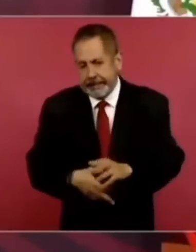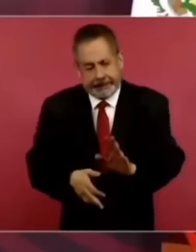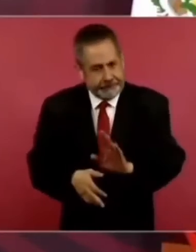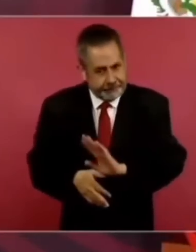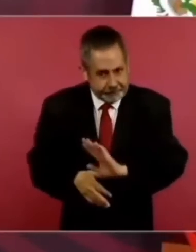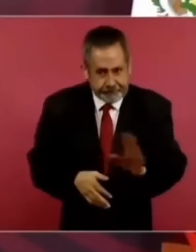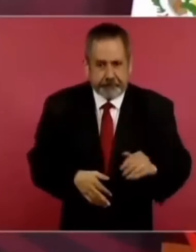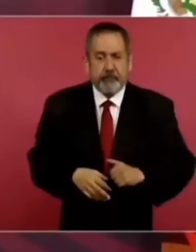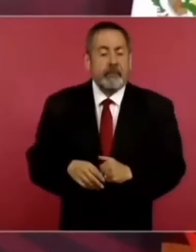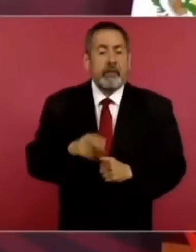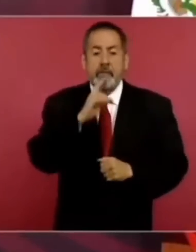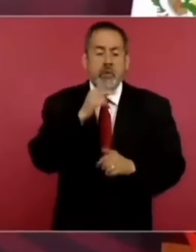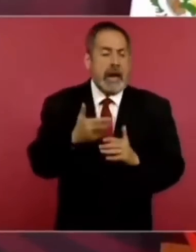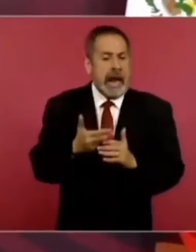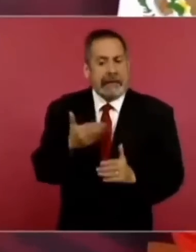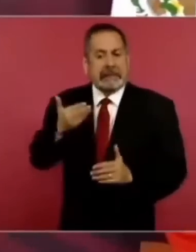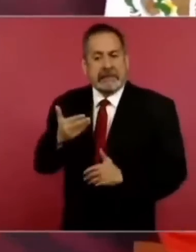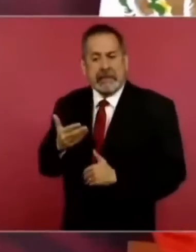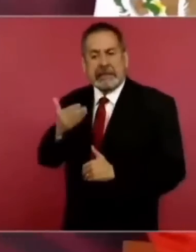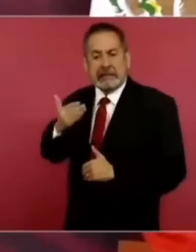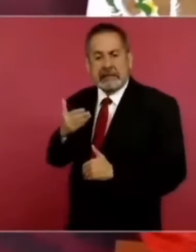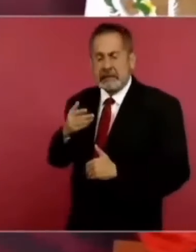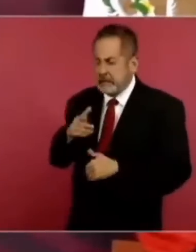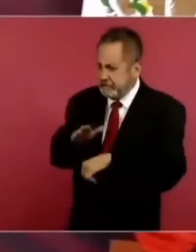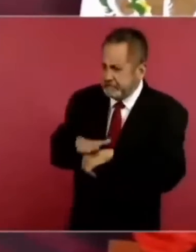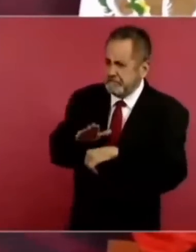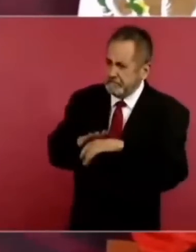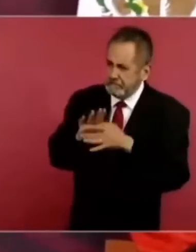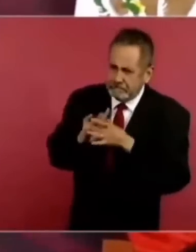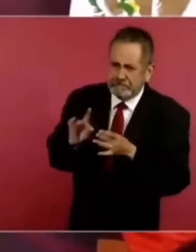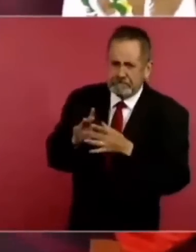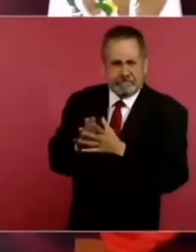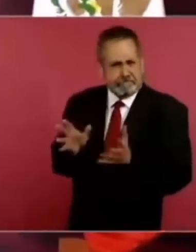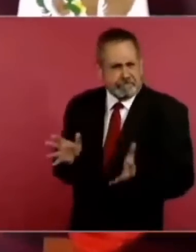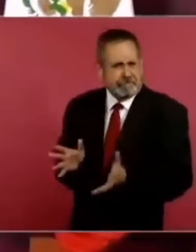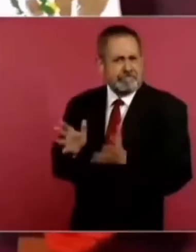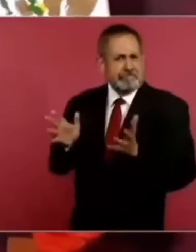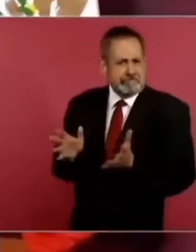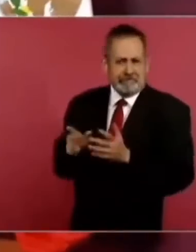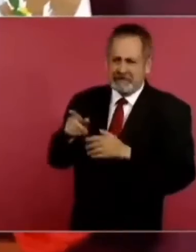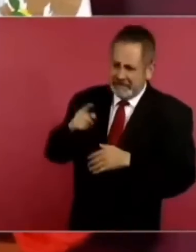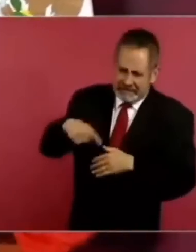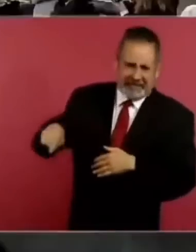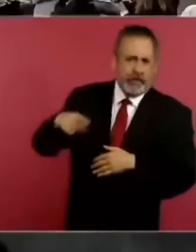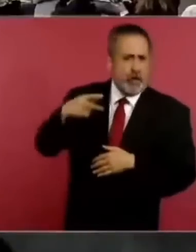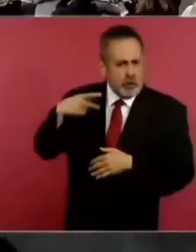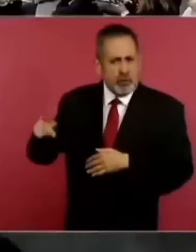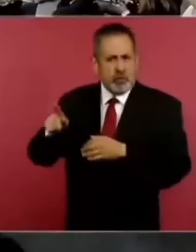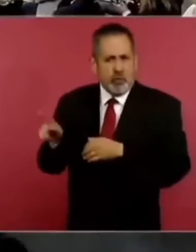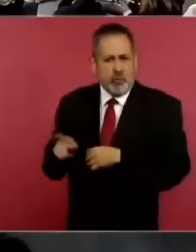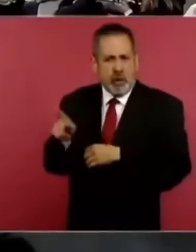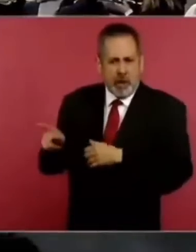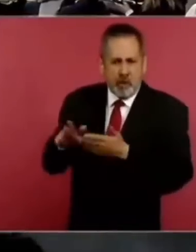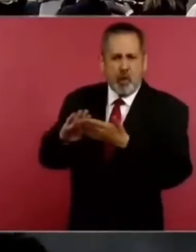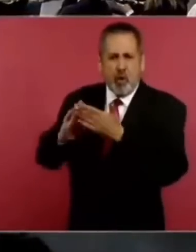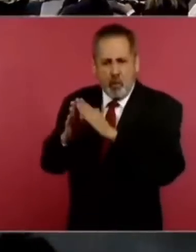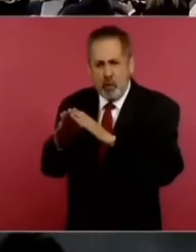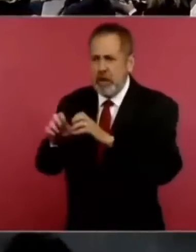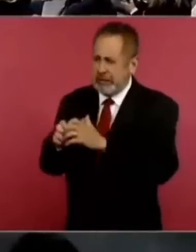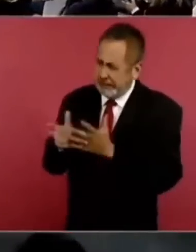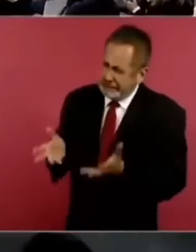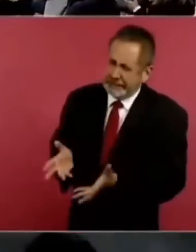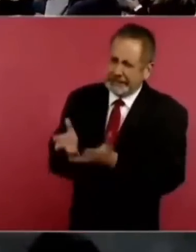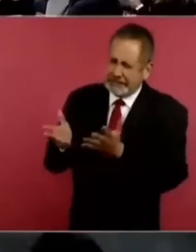Entonces, lo que hay que hacer es impulsar el desarrollo de las comunidades, de los